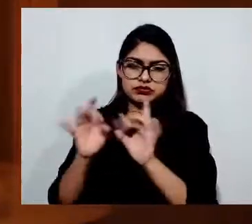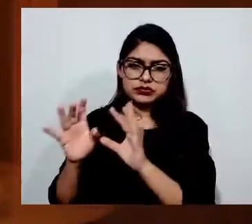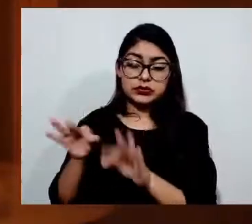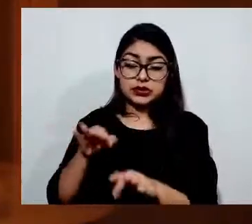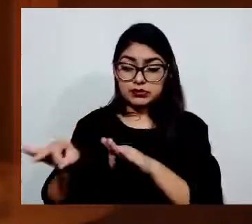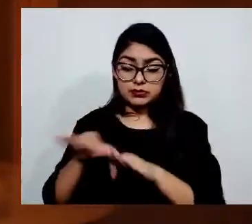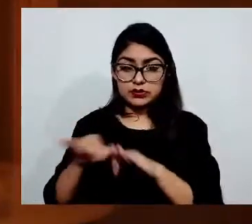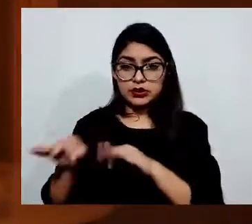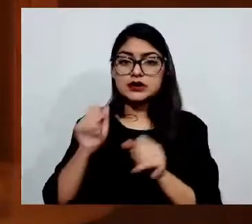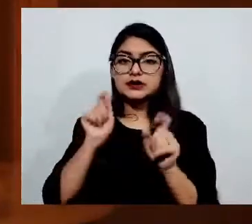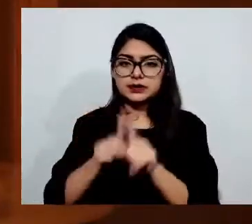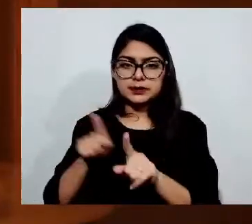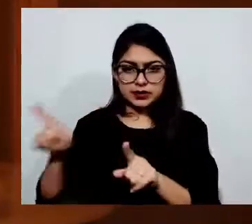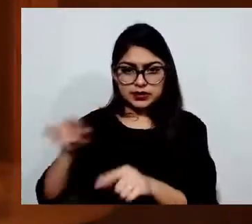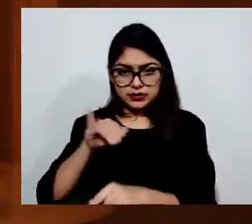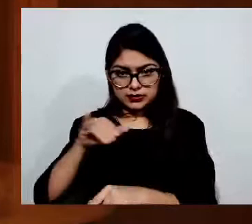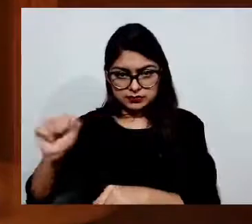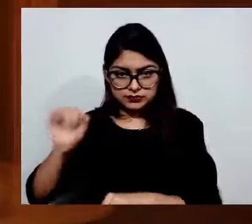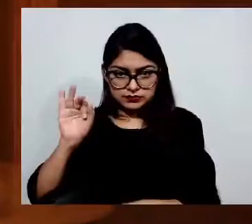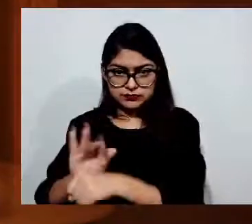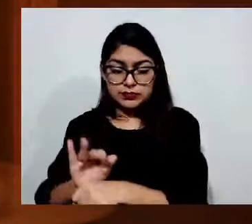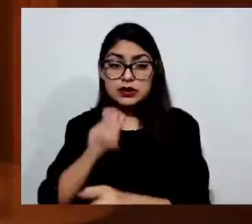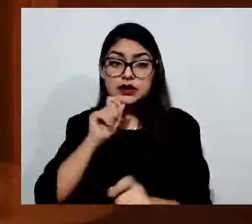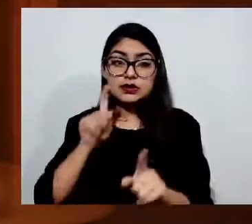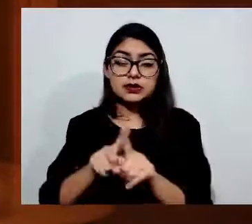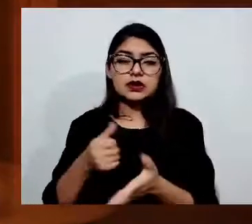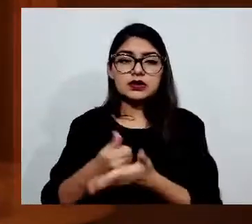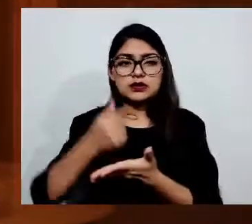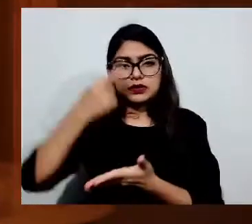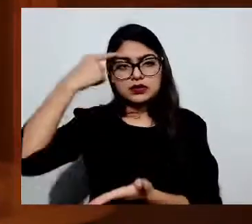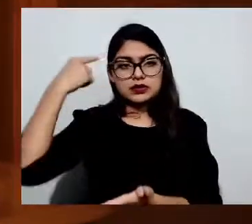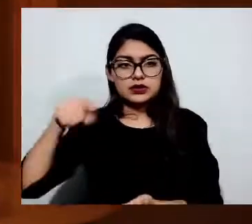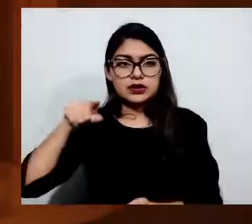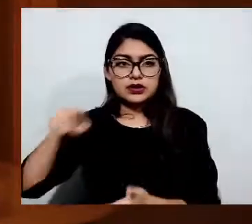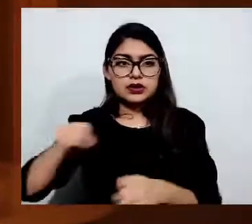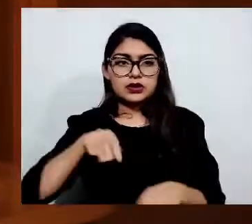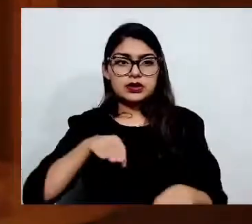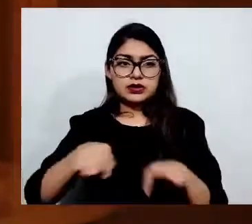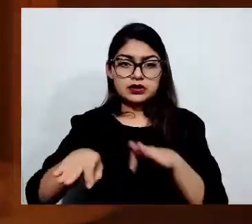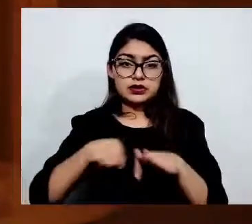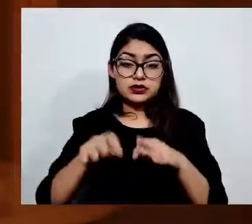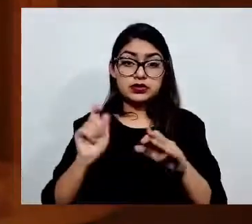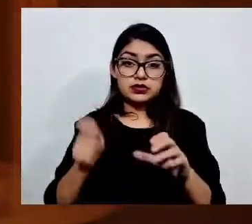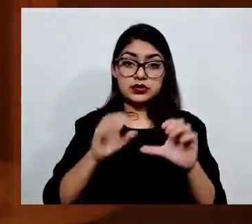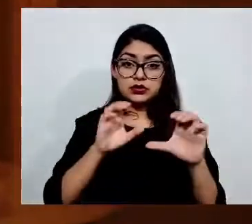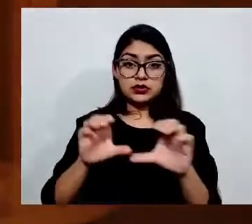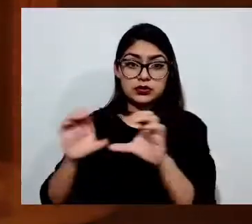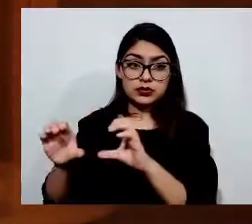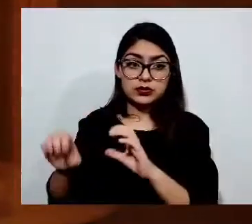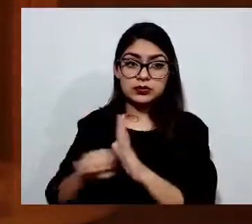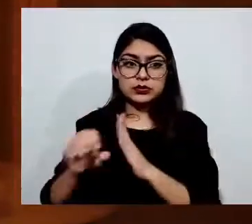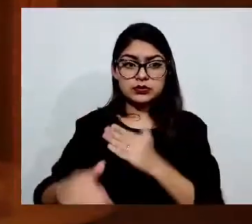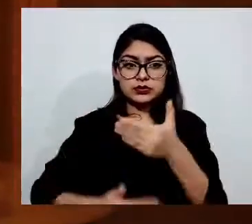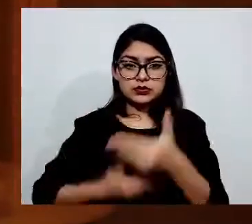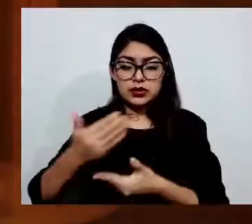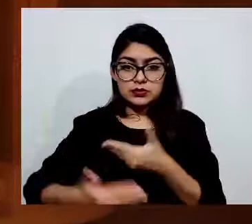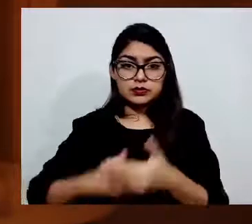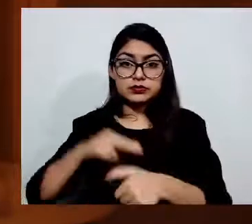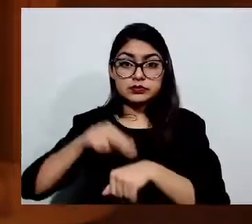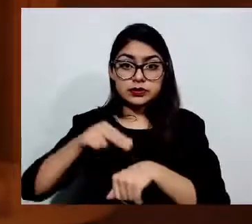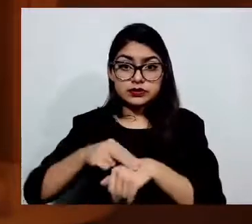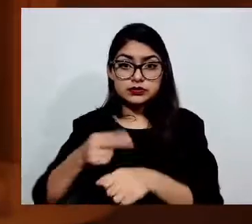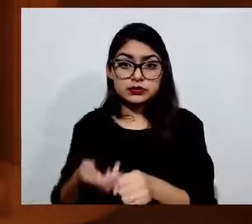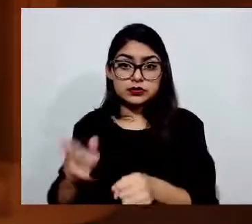redistribución de las labores del cuidado, tales como los servicios médicos, hospitalarios y farmacéuticos.